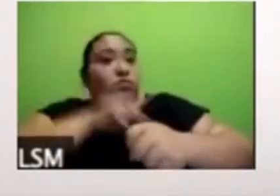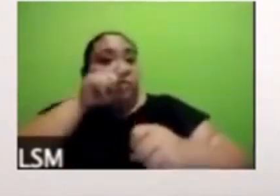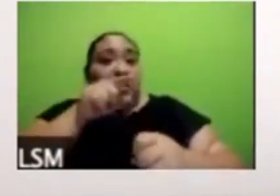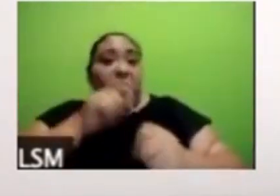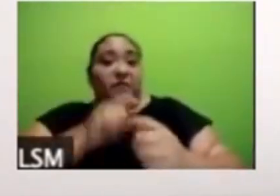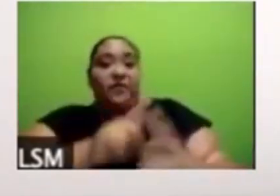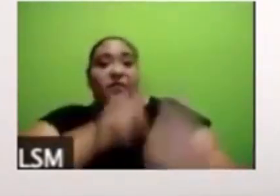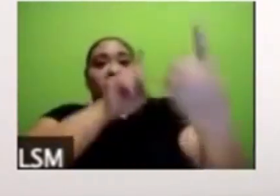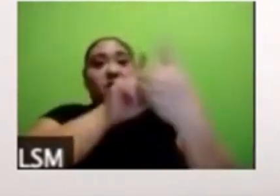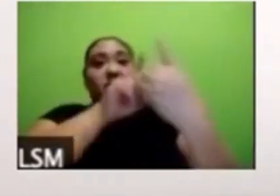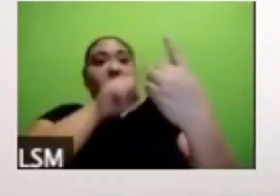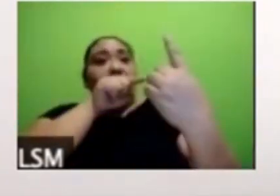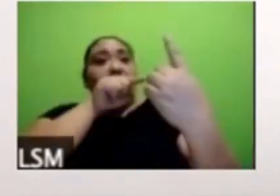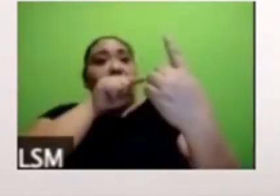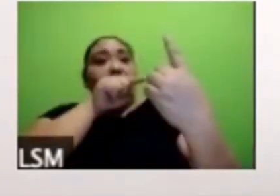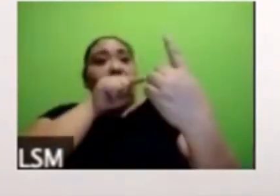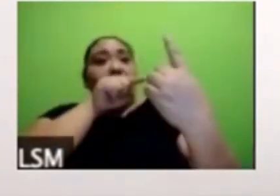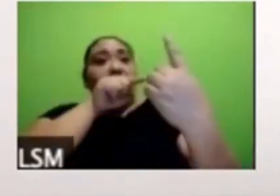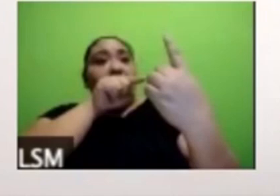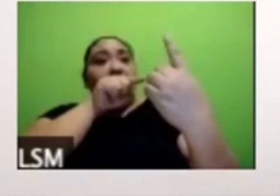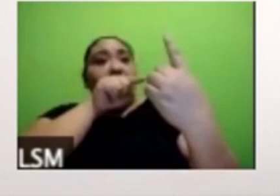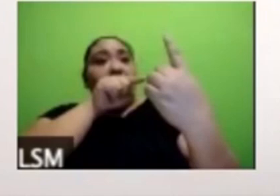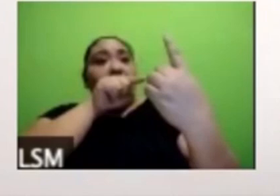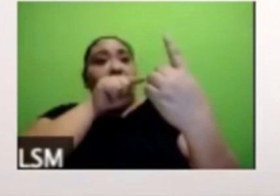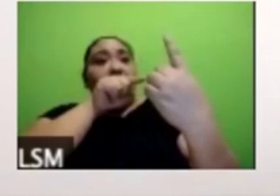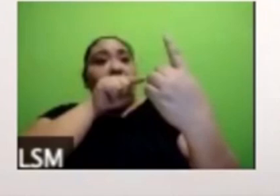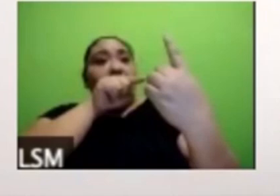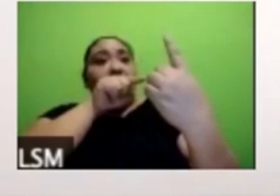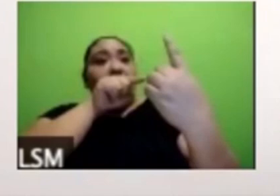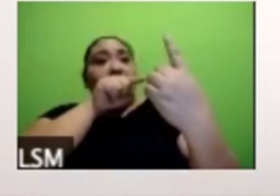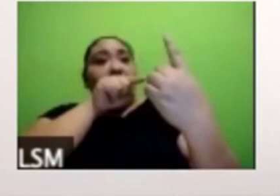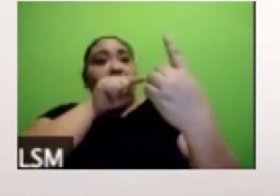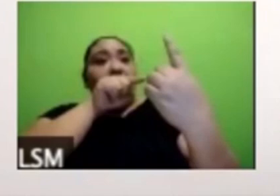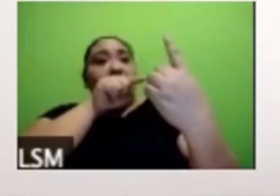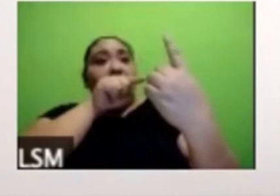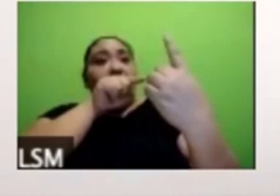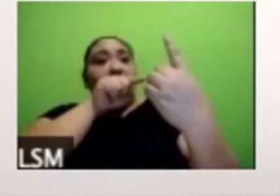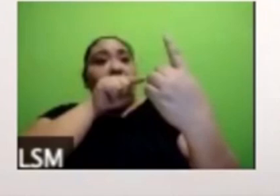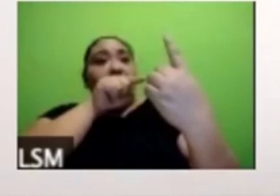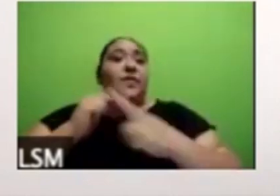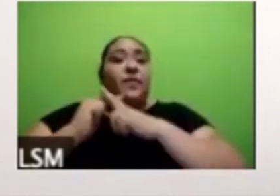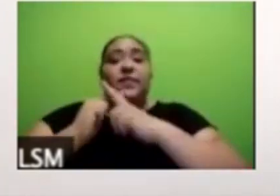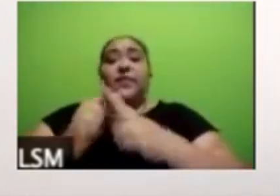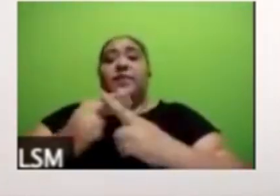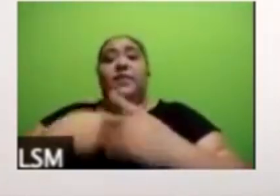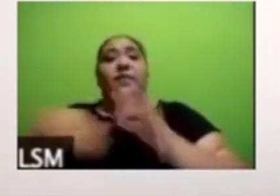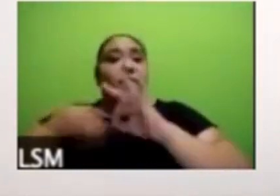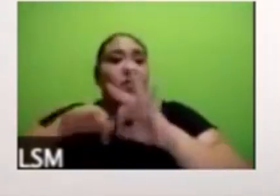trabajo conseguir un trabajo o incluso en toda su vida laboral por los próximos meses